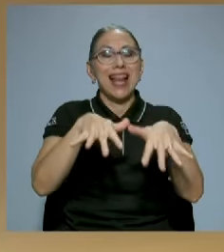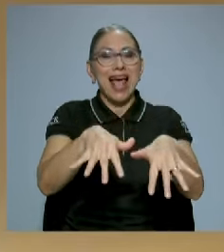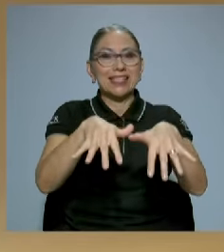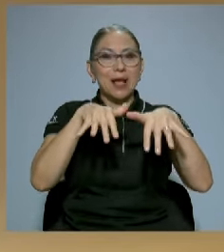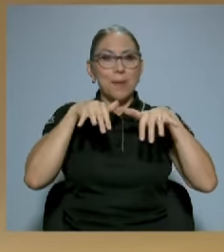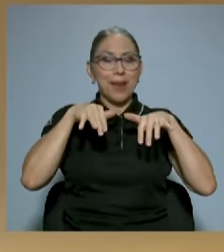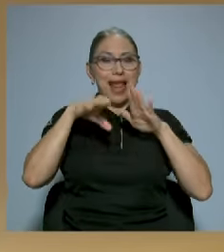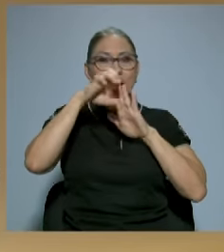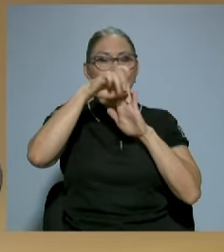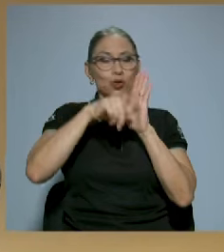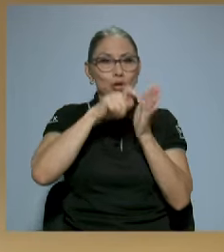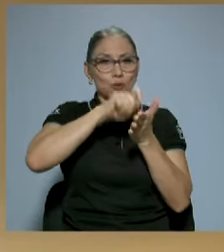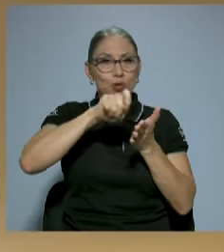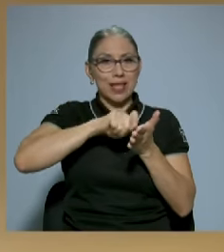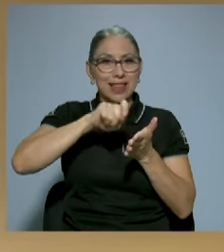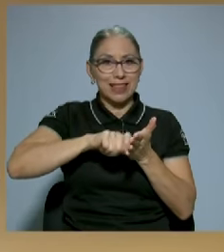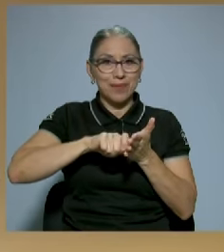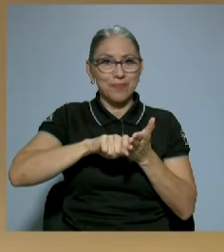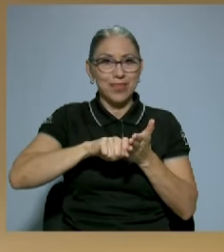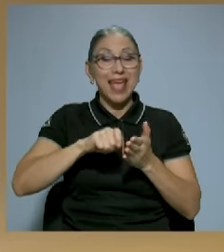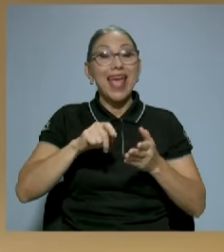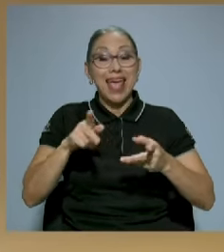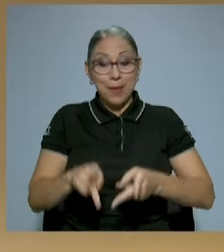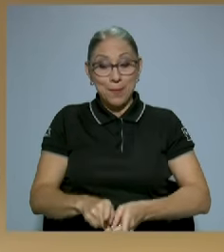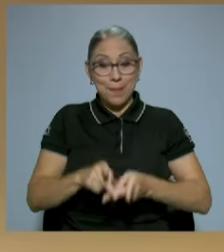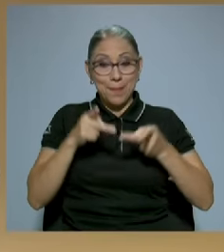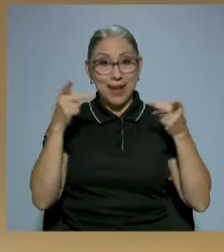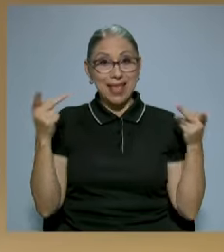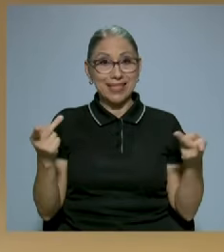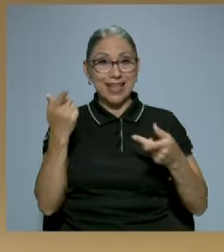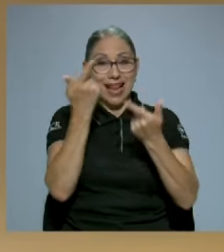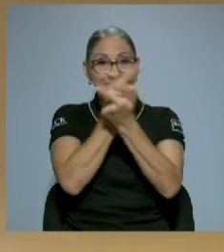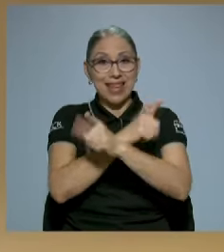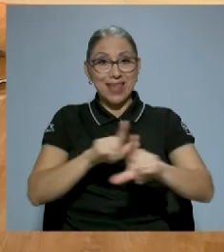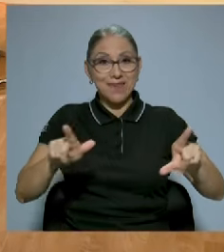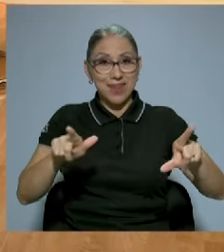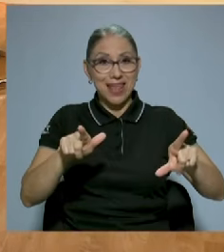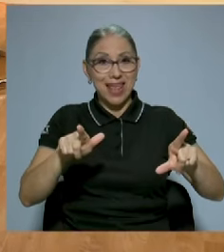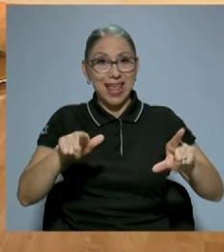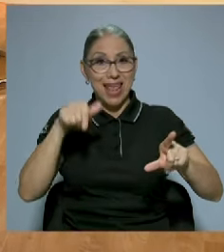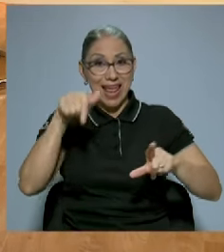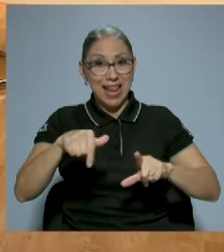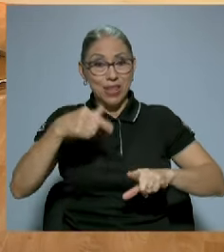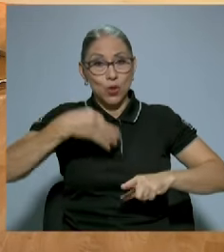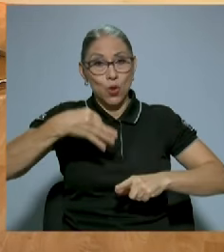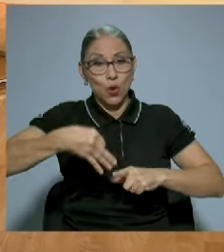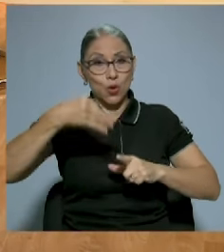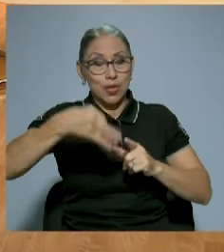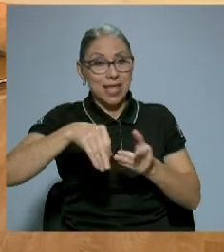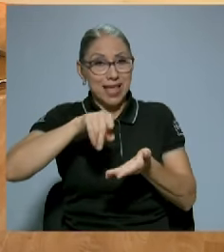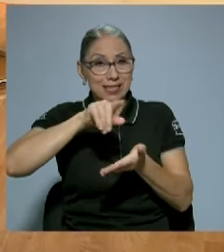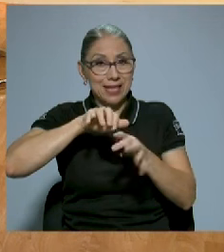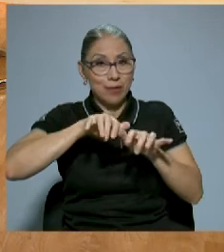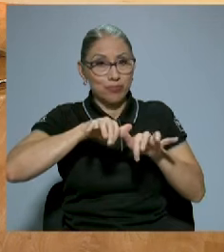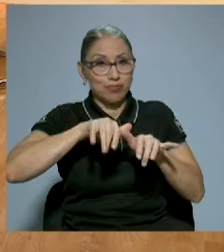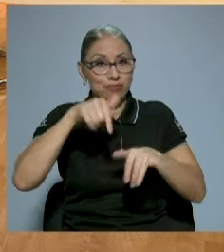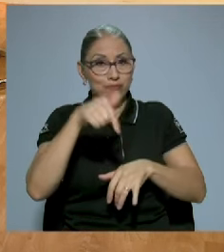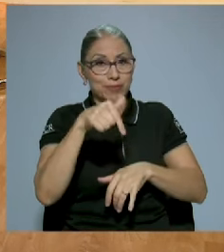columna que publicaba en la prensa libre. Por cierto, la prensa libre era, nota de pie de página,